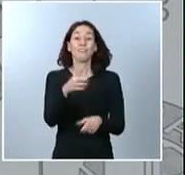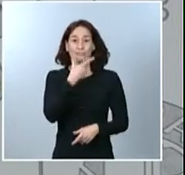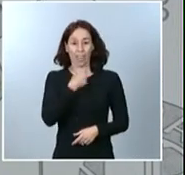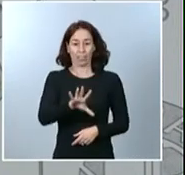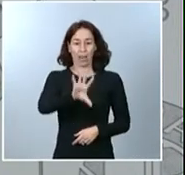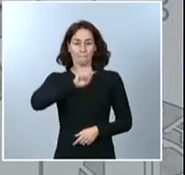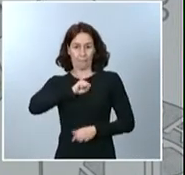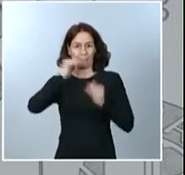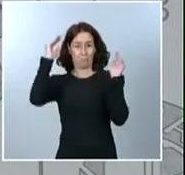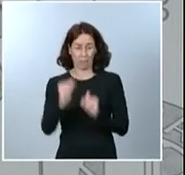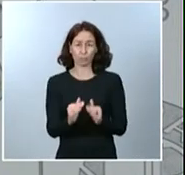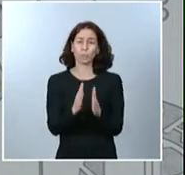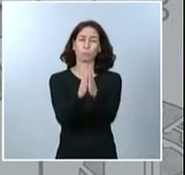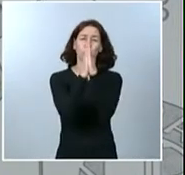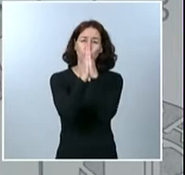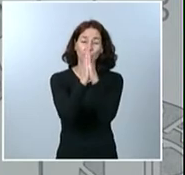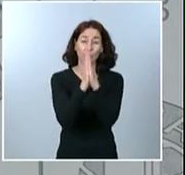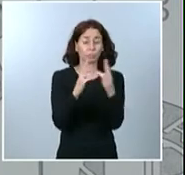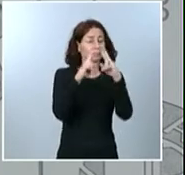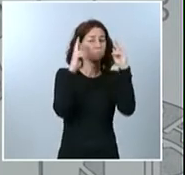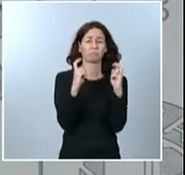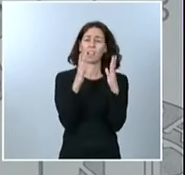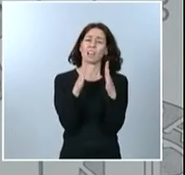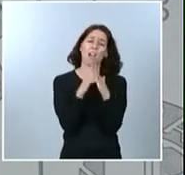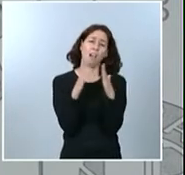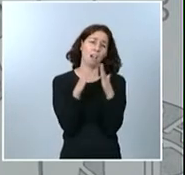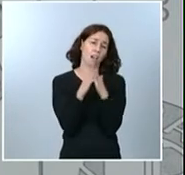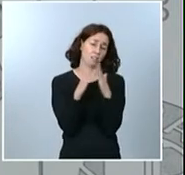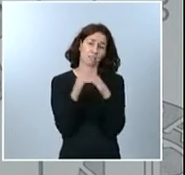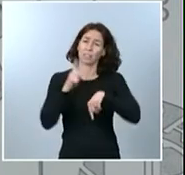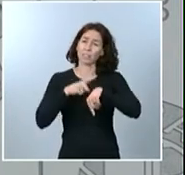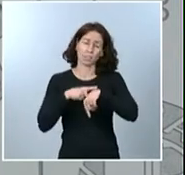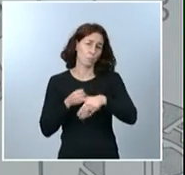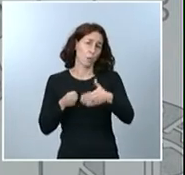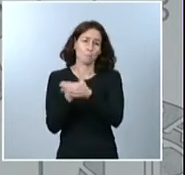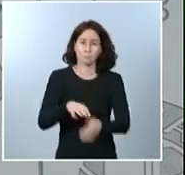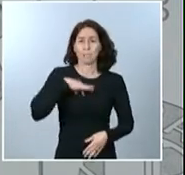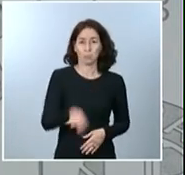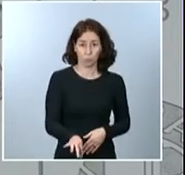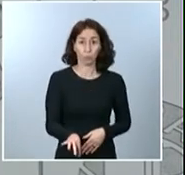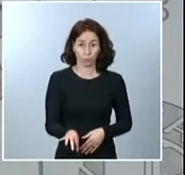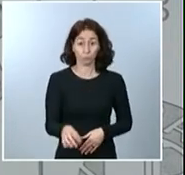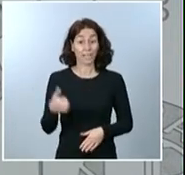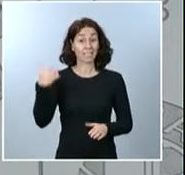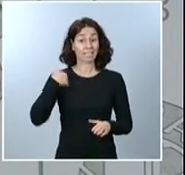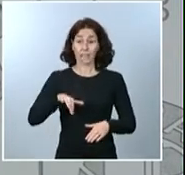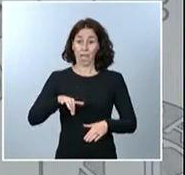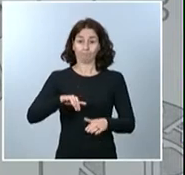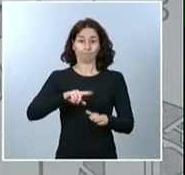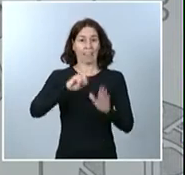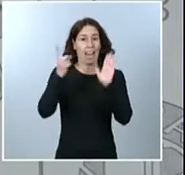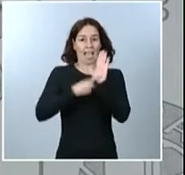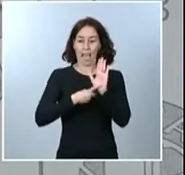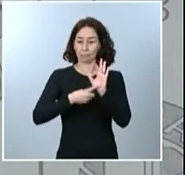casa todo lo que sea posible. El marco legal y constitucional está listo. El nuevo estado de alarma nos da la